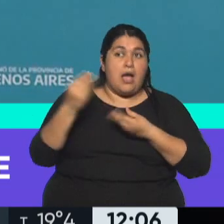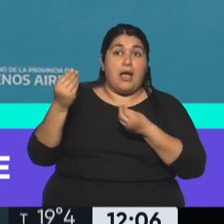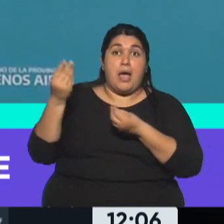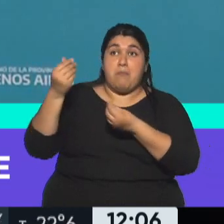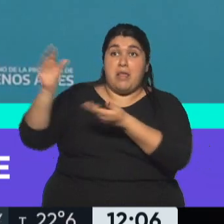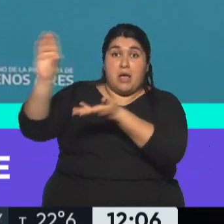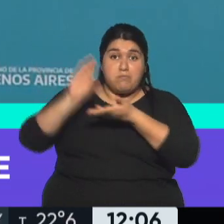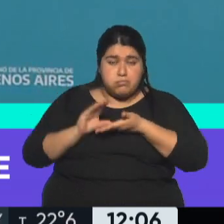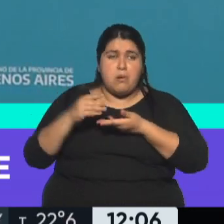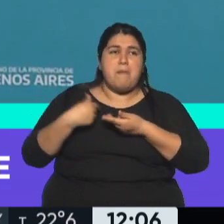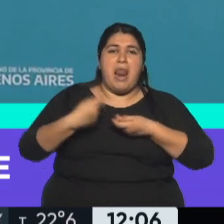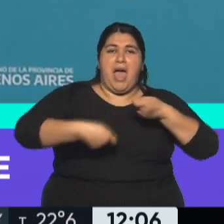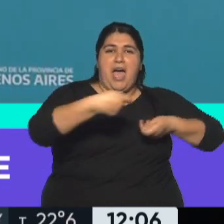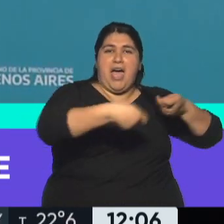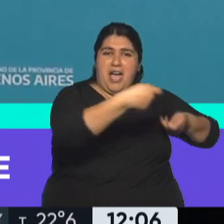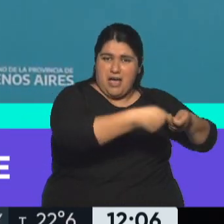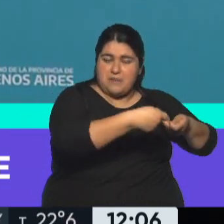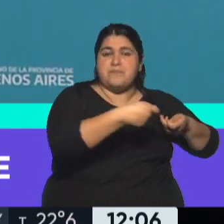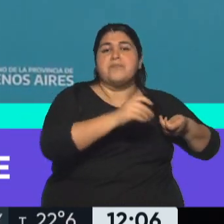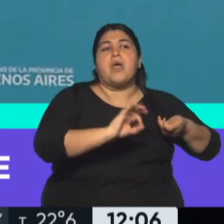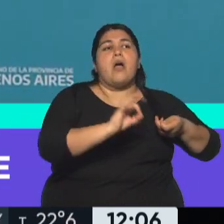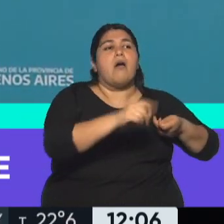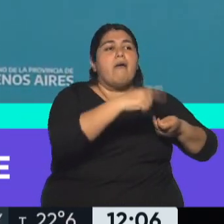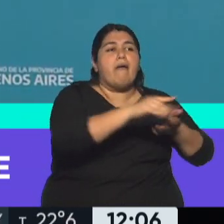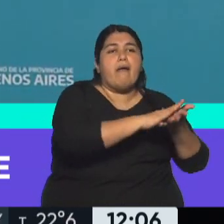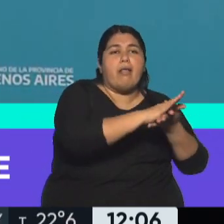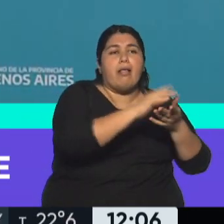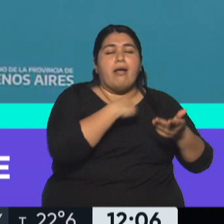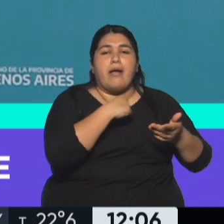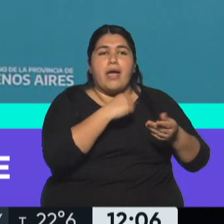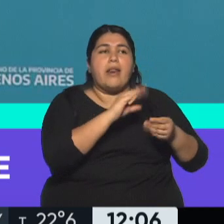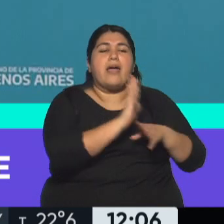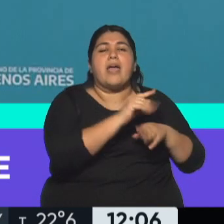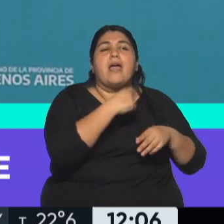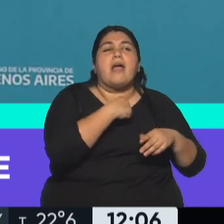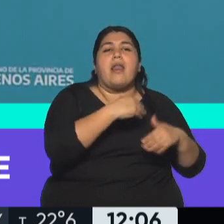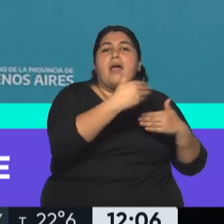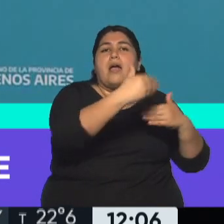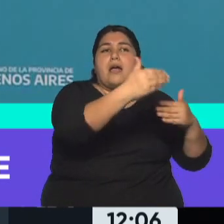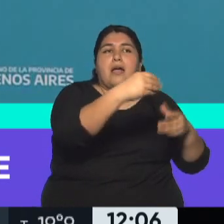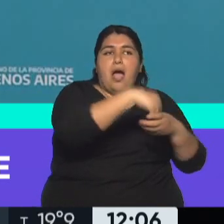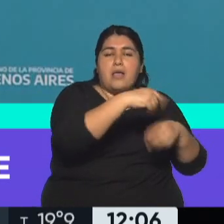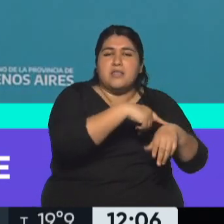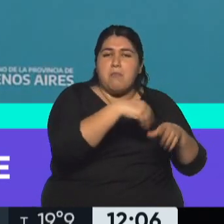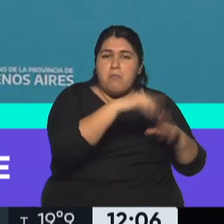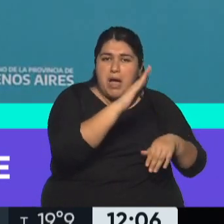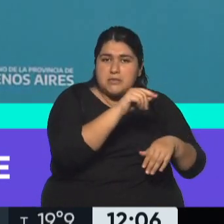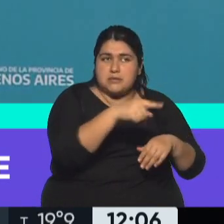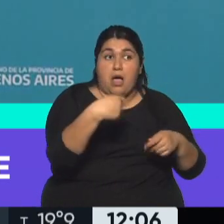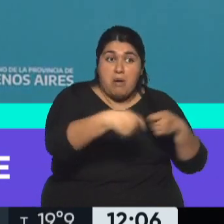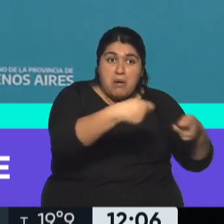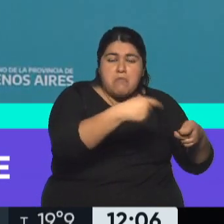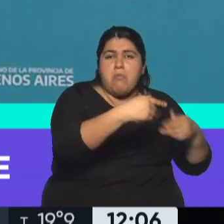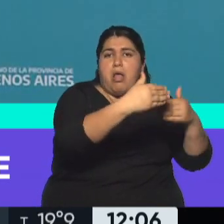lo que habían tomado o a los especuladores lo que estaban haciendo de bicicleta interna. Es tan simple este